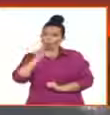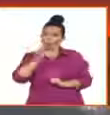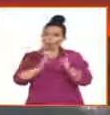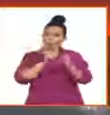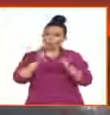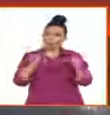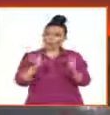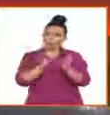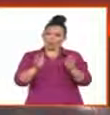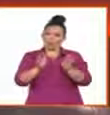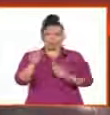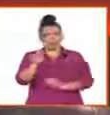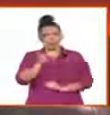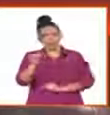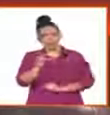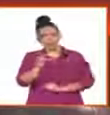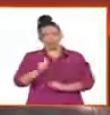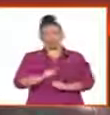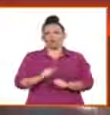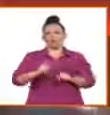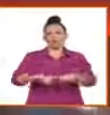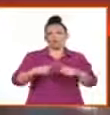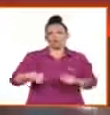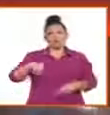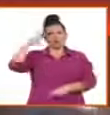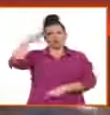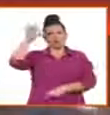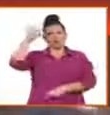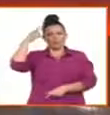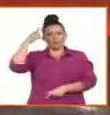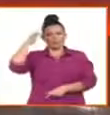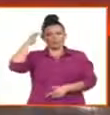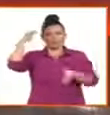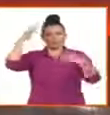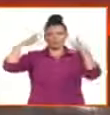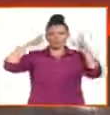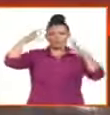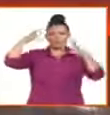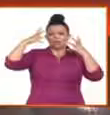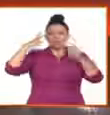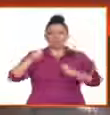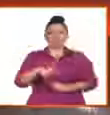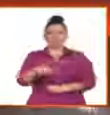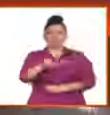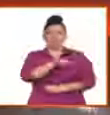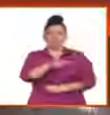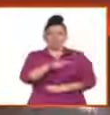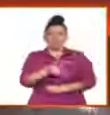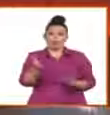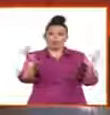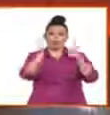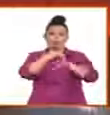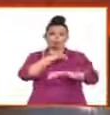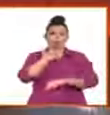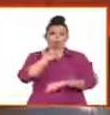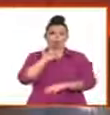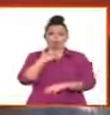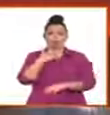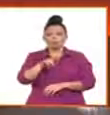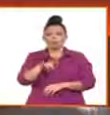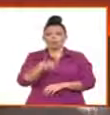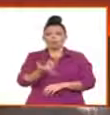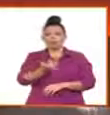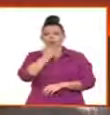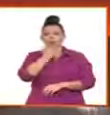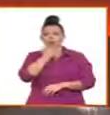ambiente, el estrés que se vive en las tasas de fertilidad. No han hecho otra cosa que impulsar la